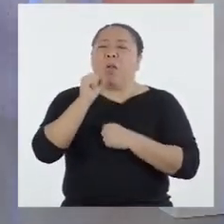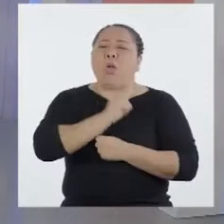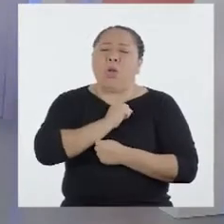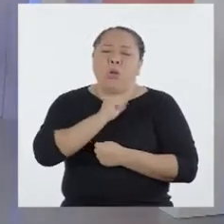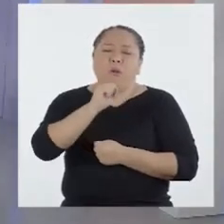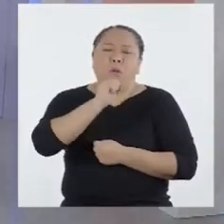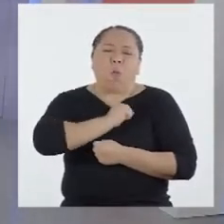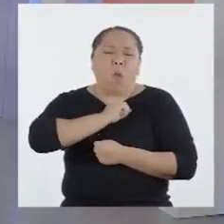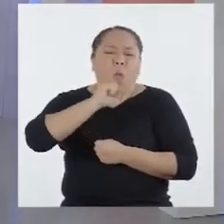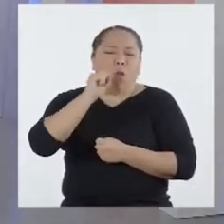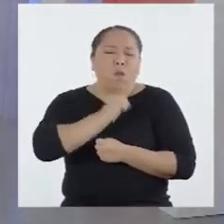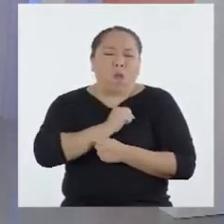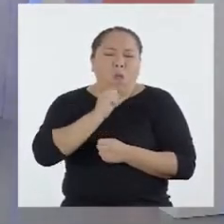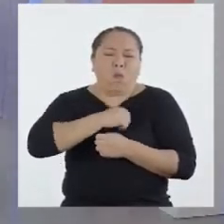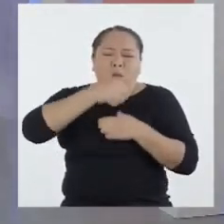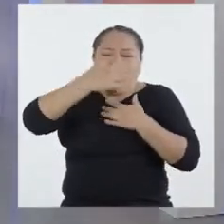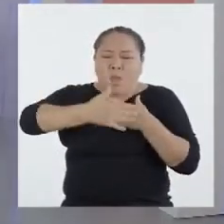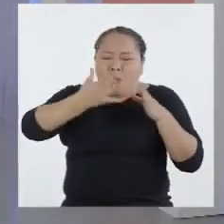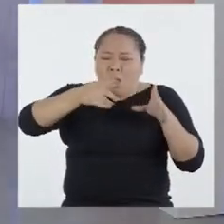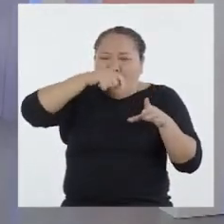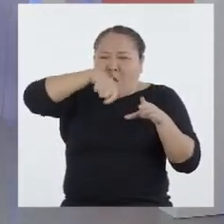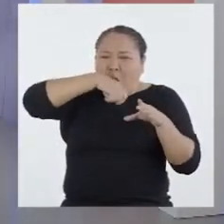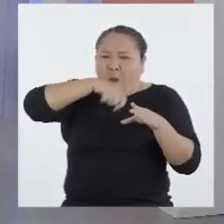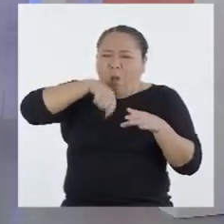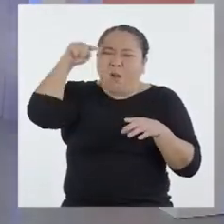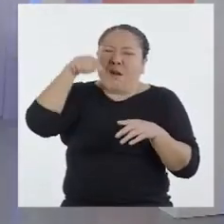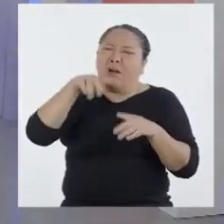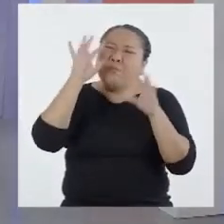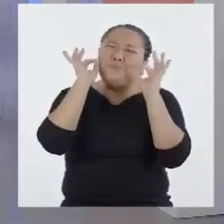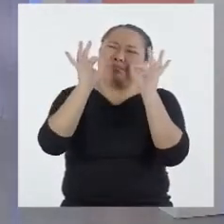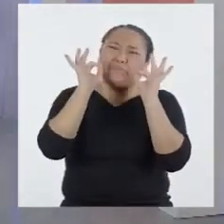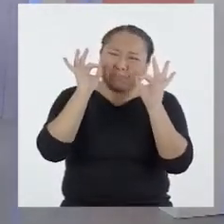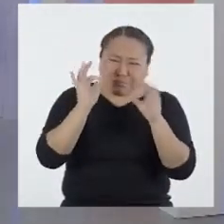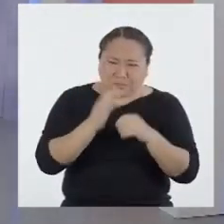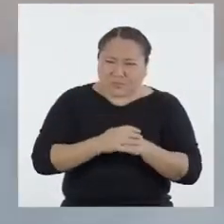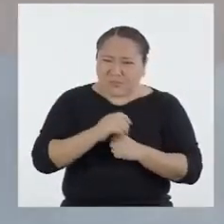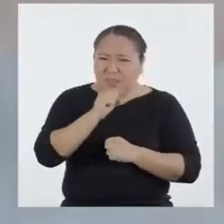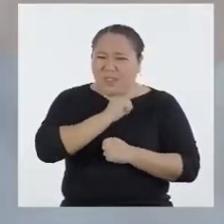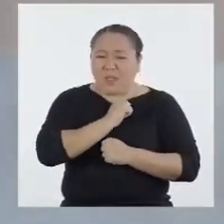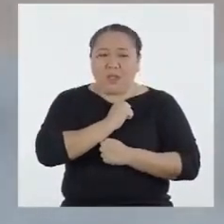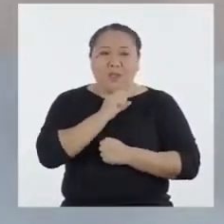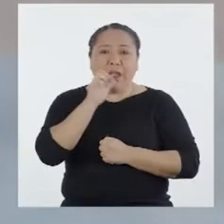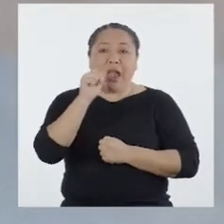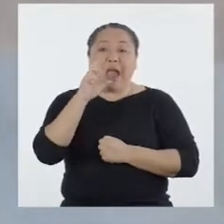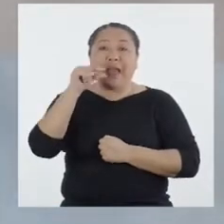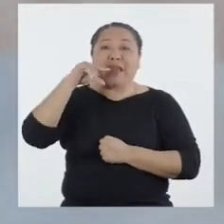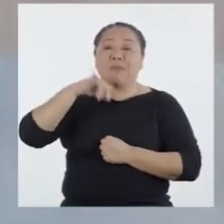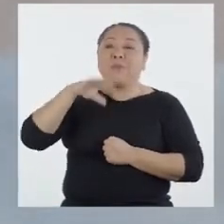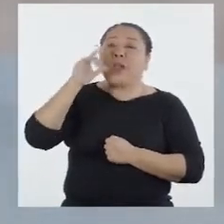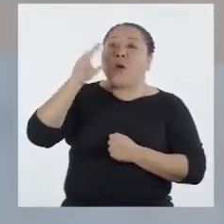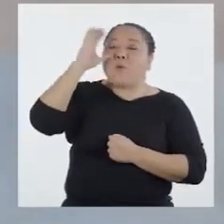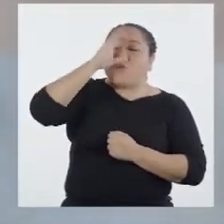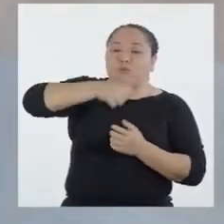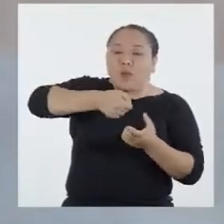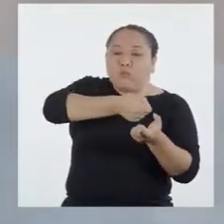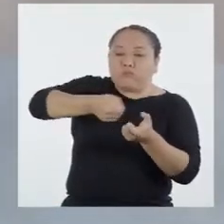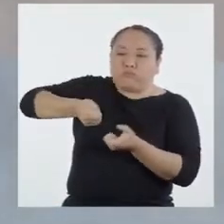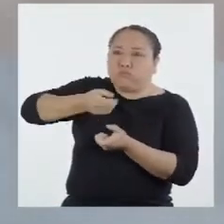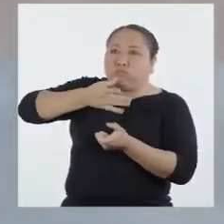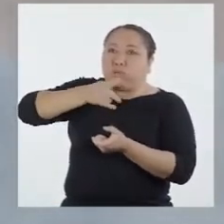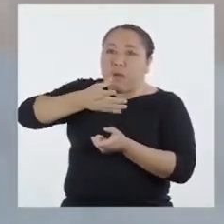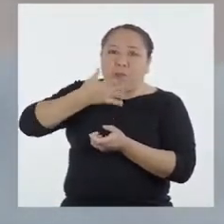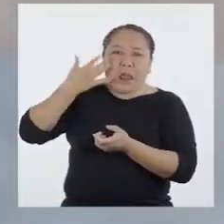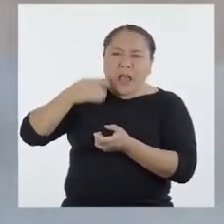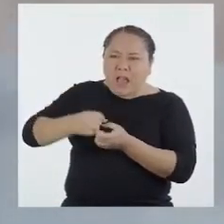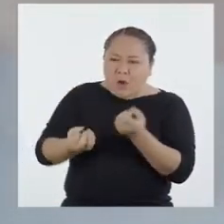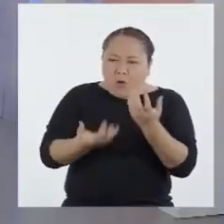¡Se está quemando algo en la cocina! ¡Y eso puede ser muy peligroso! Arquímedes, busca el extintor y apaga el